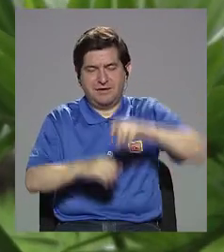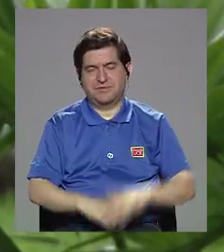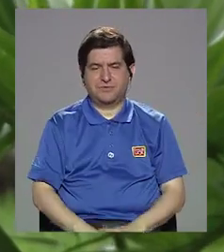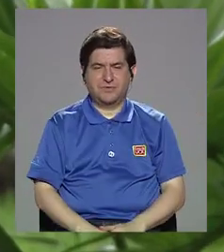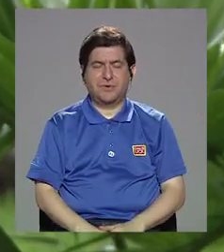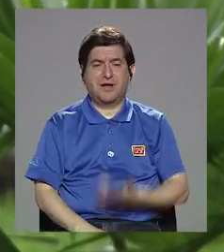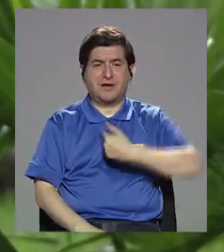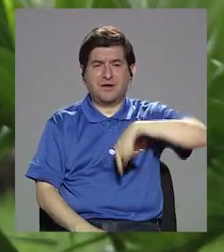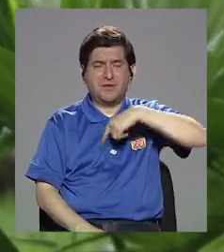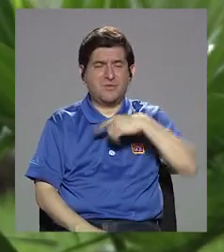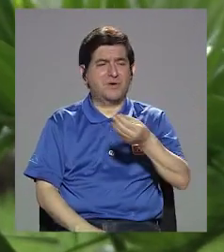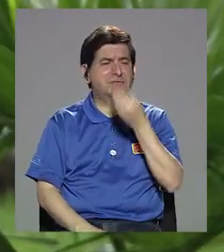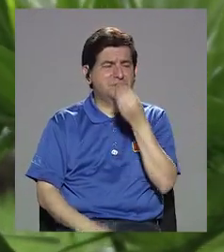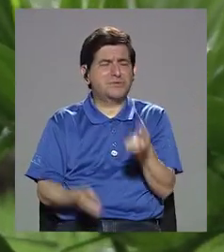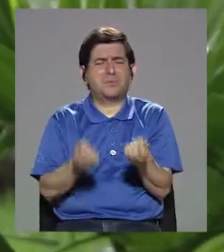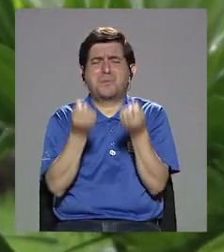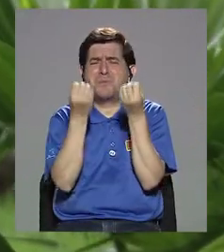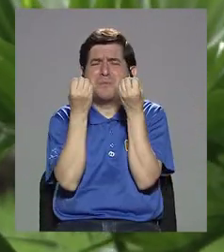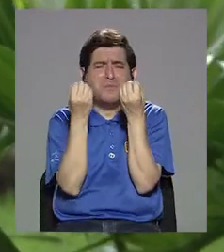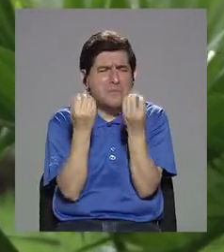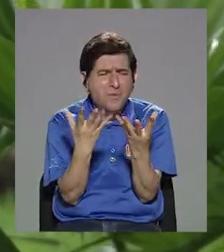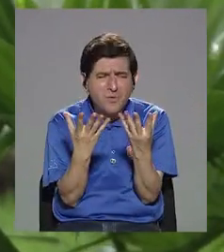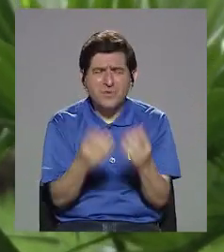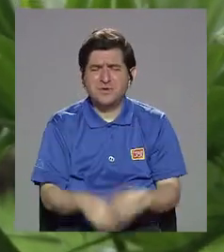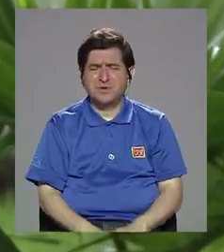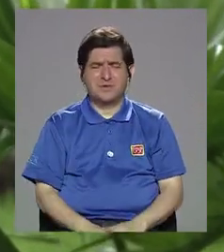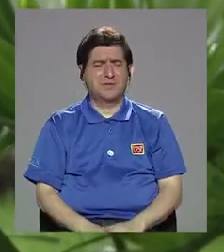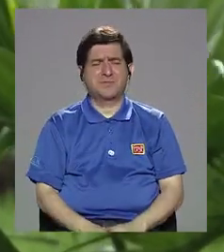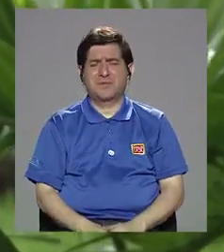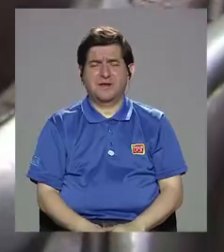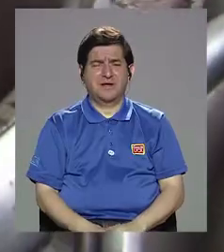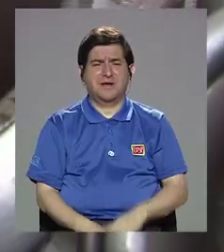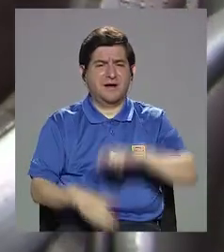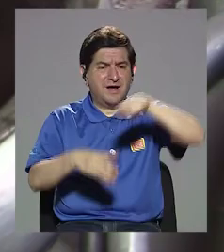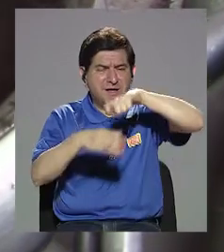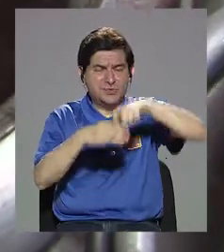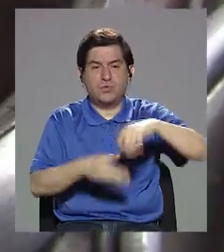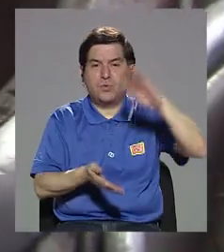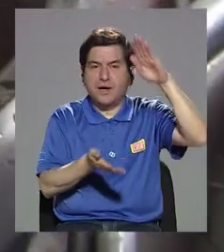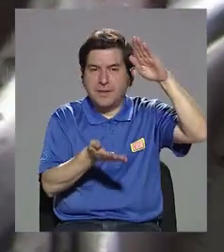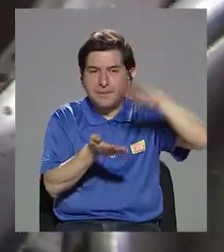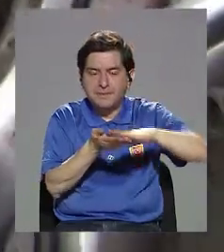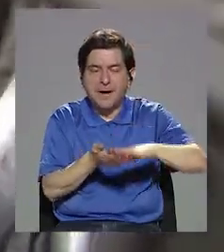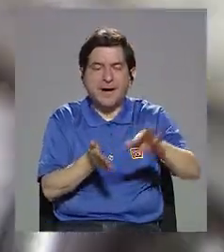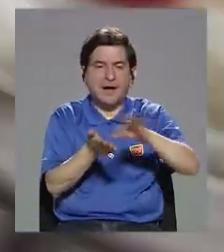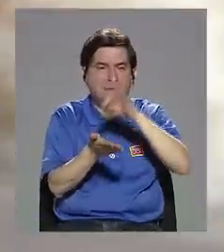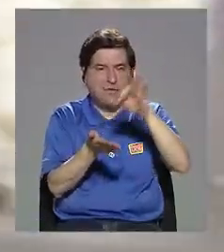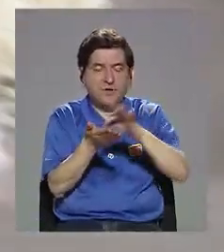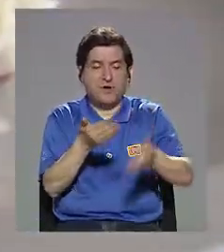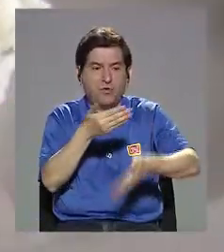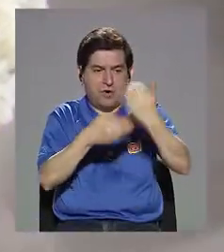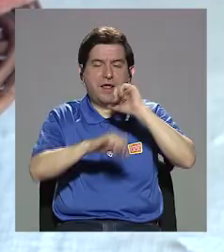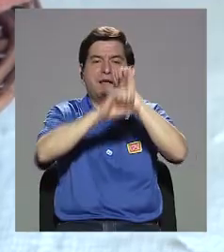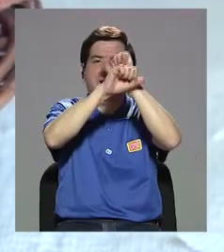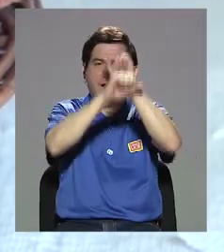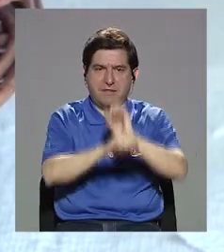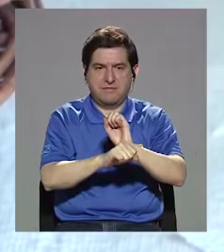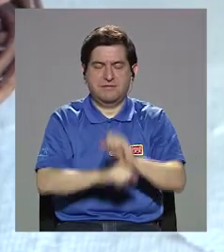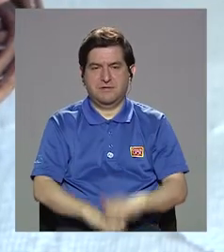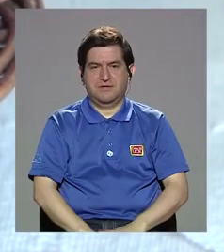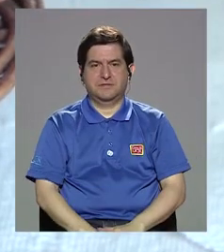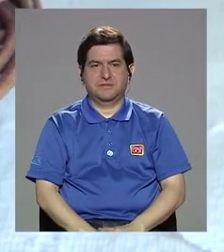consumiendo una dieta alta en estos alimentos, baja en frijoles, que era nuestra tradición